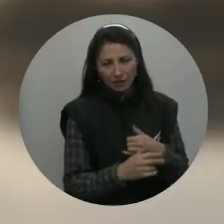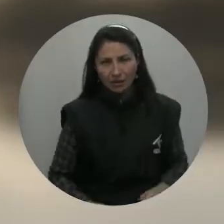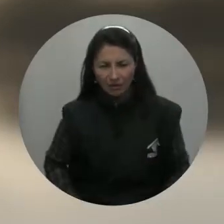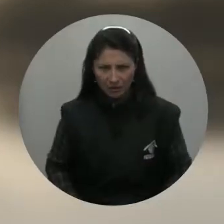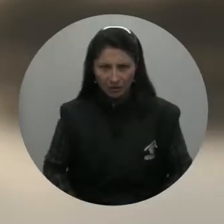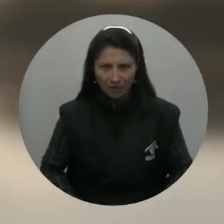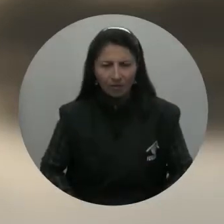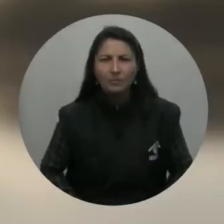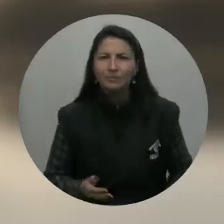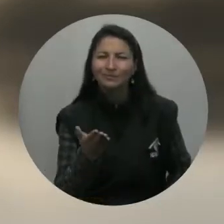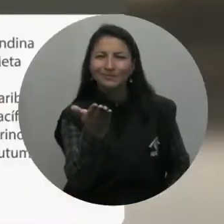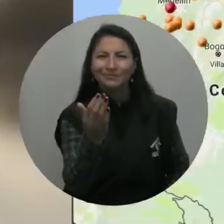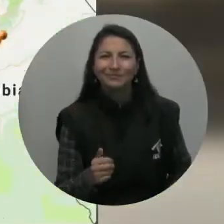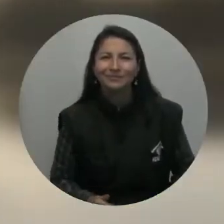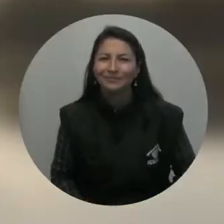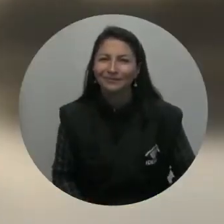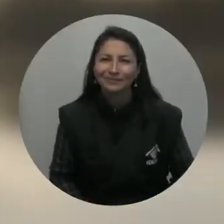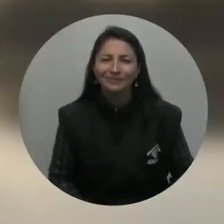región andina